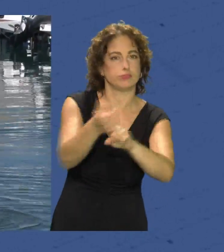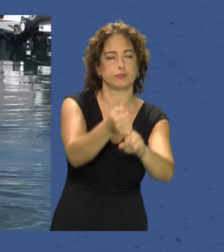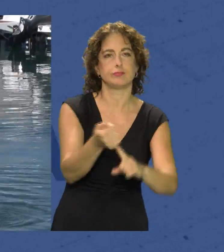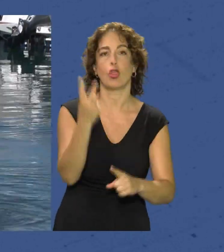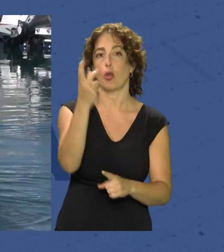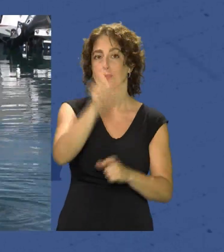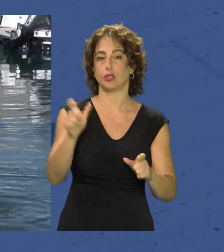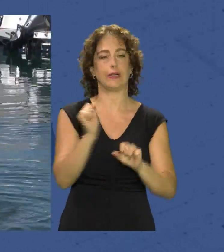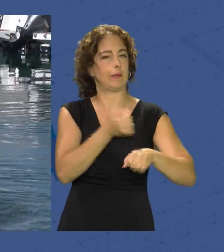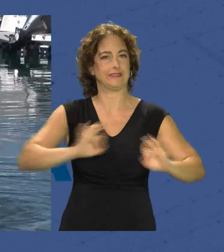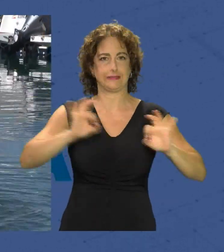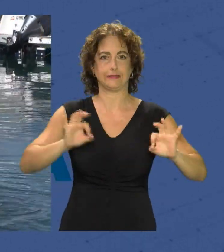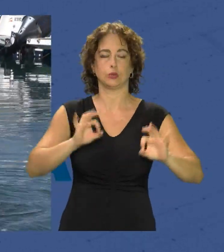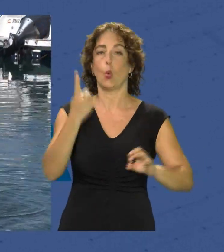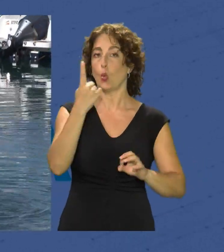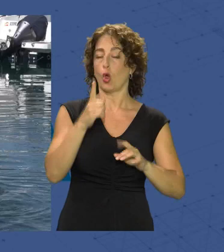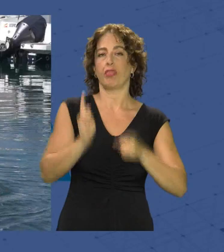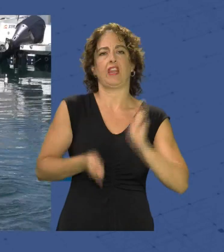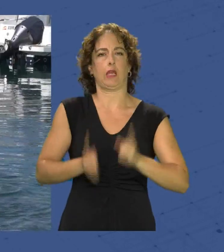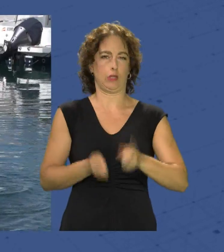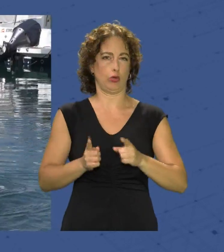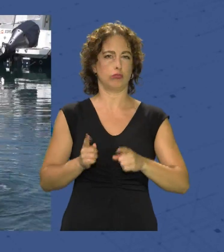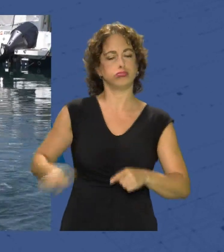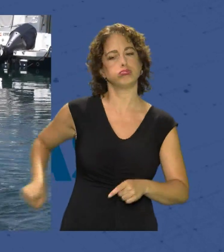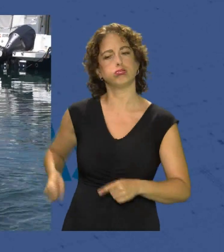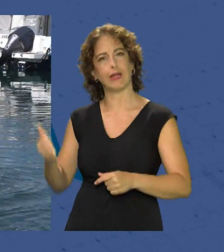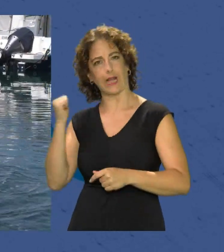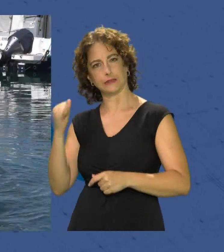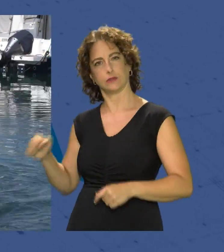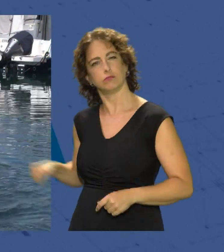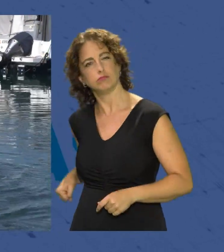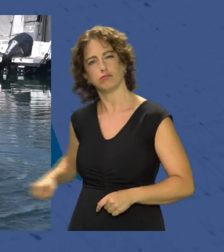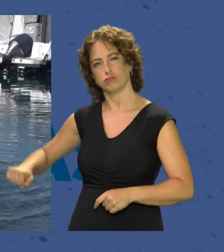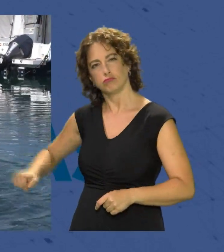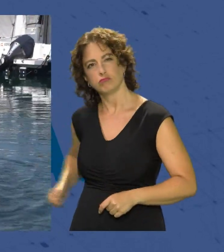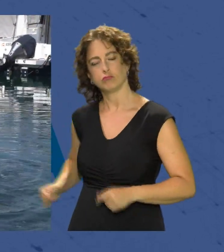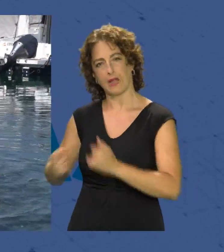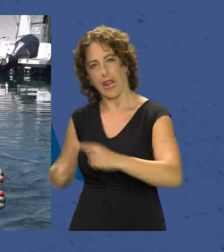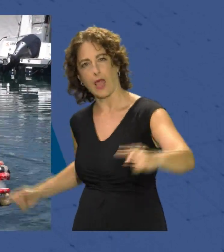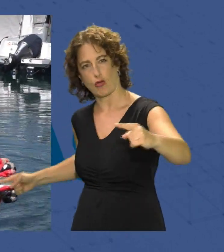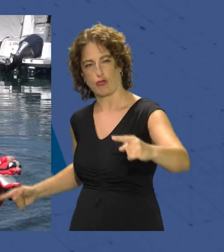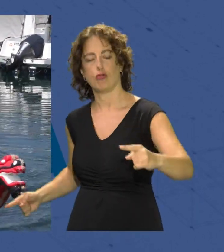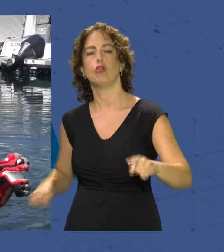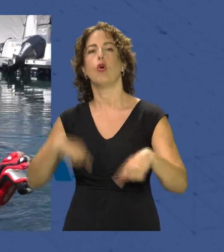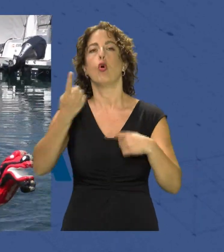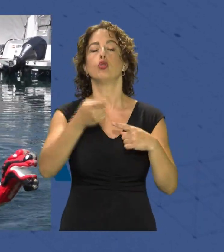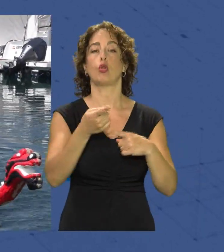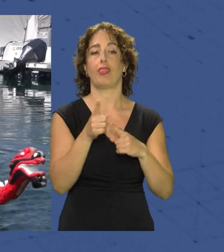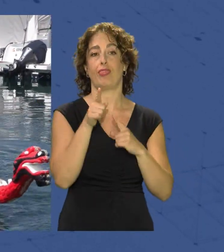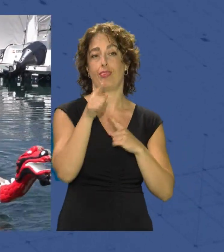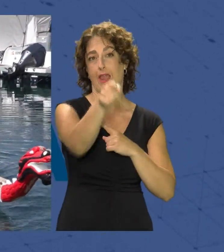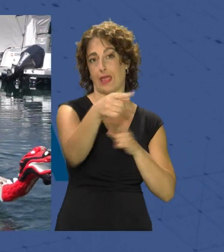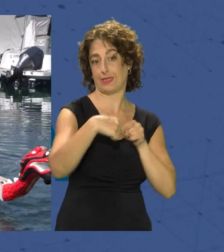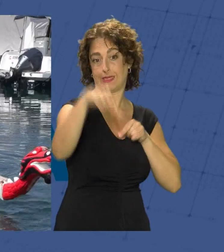dos participantes que no reman ya que uno dirige y orienta el barco desde la parte de atrás con un remo más largo el timonel y otra marca el ritmo de la